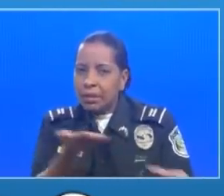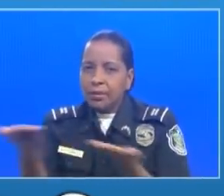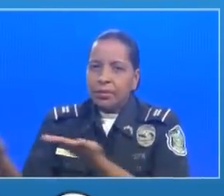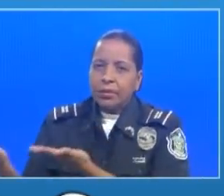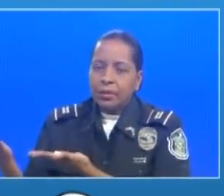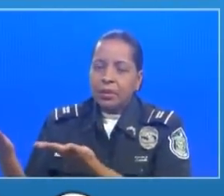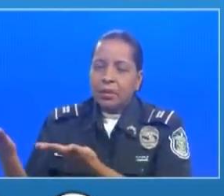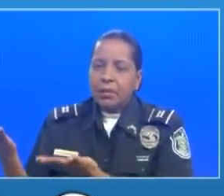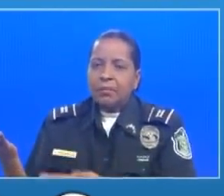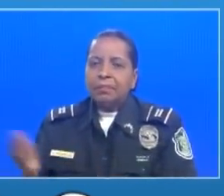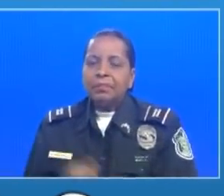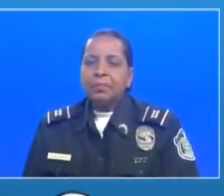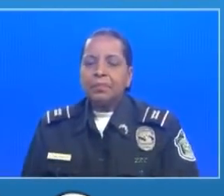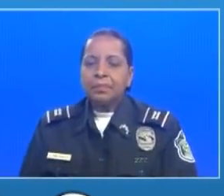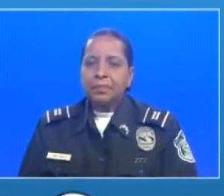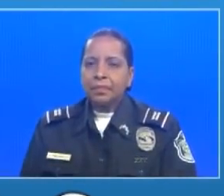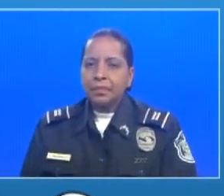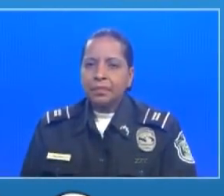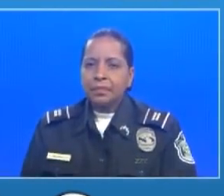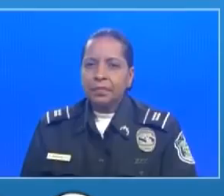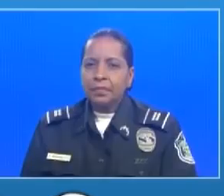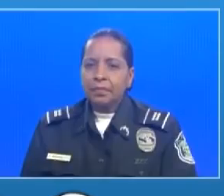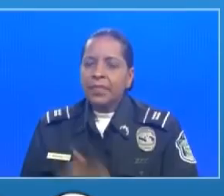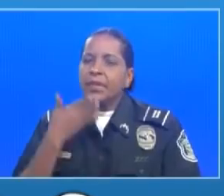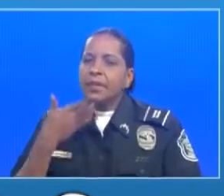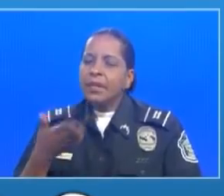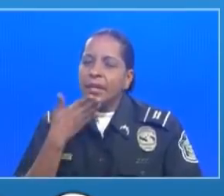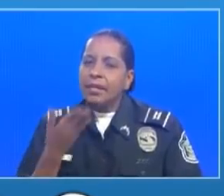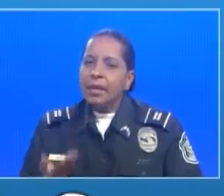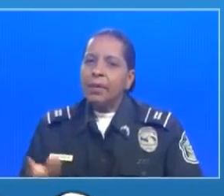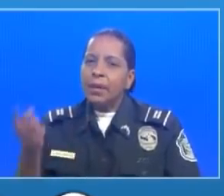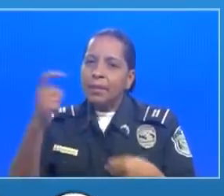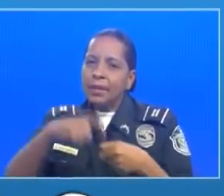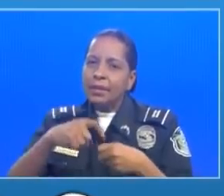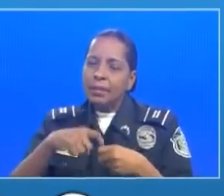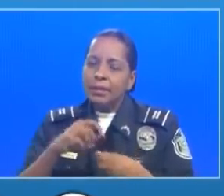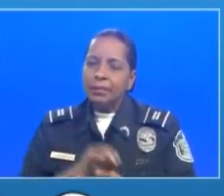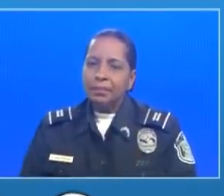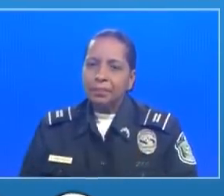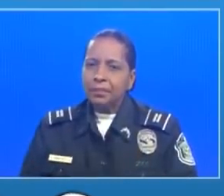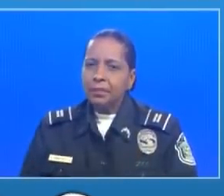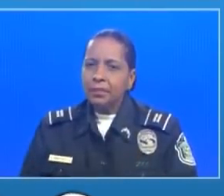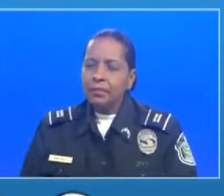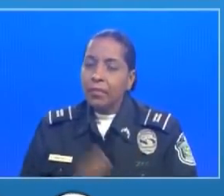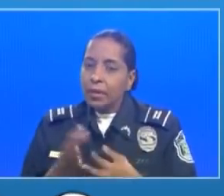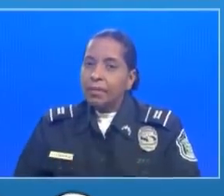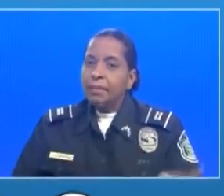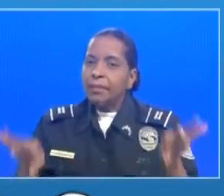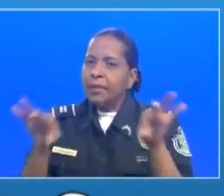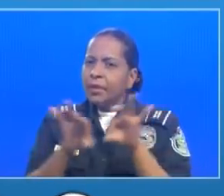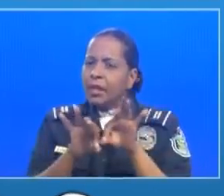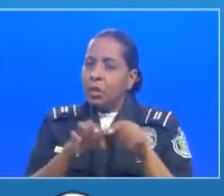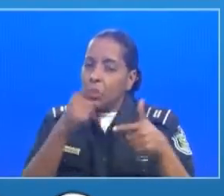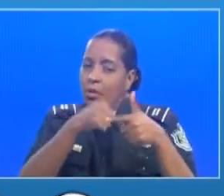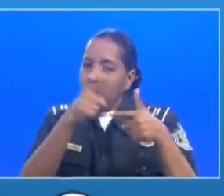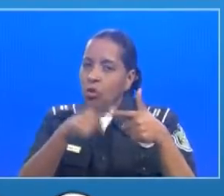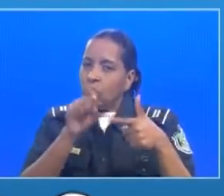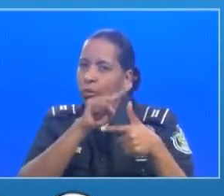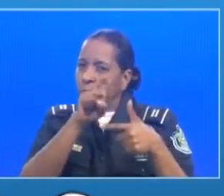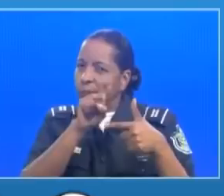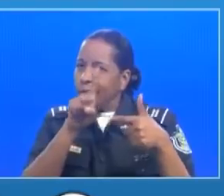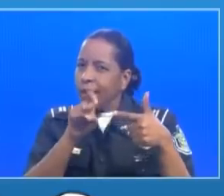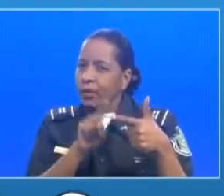los ministros que se encuentran presentes gracias por la participación importante dos preguntas